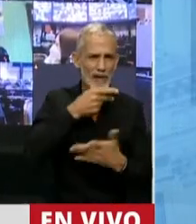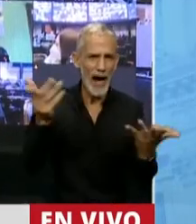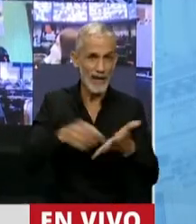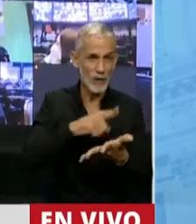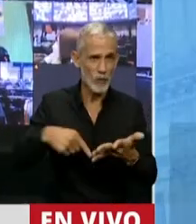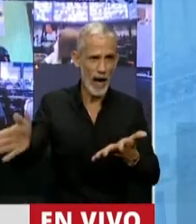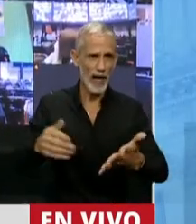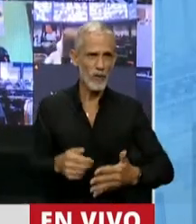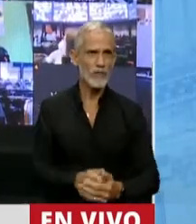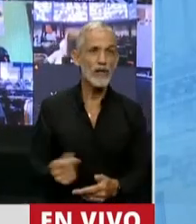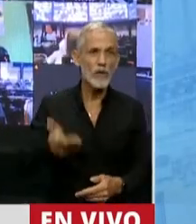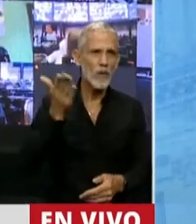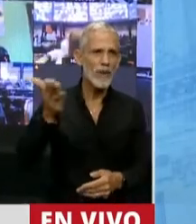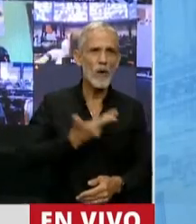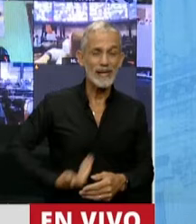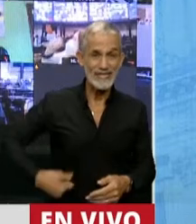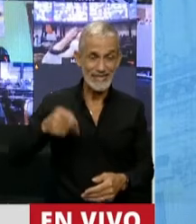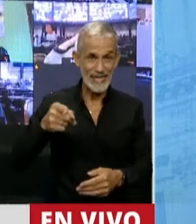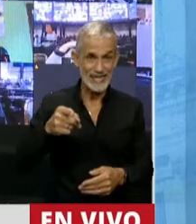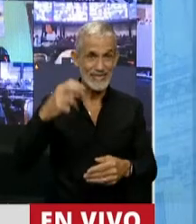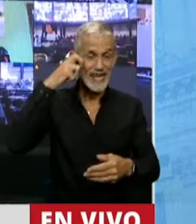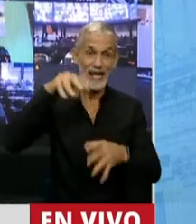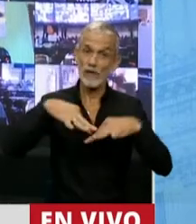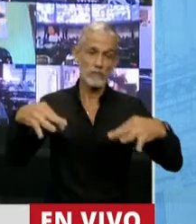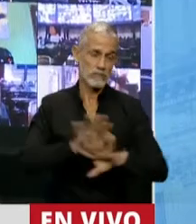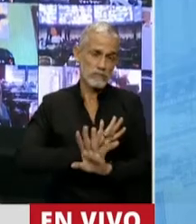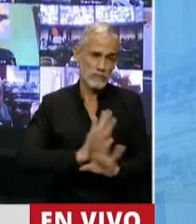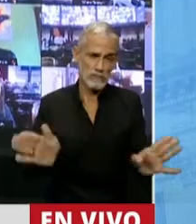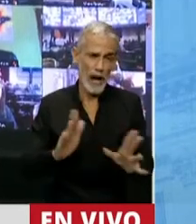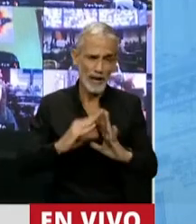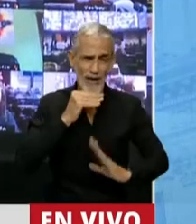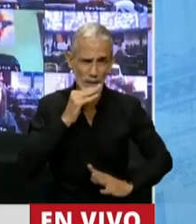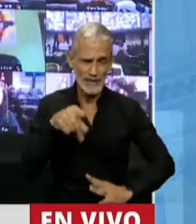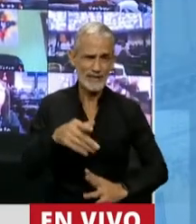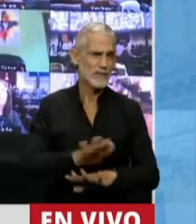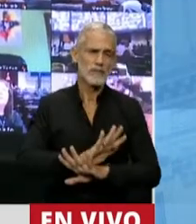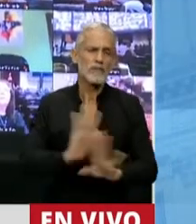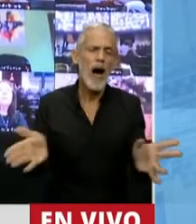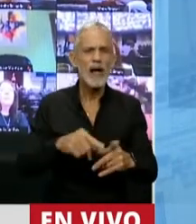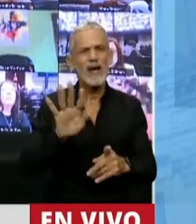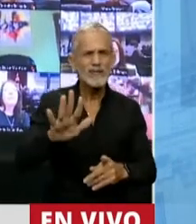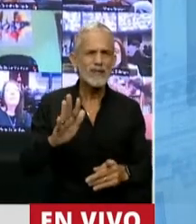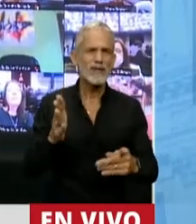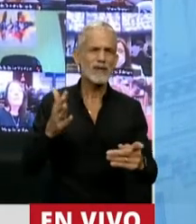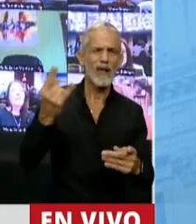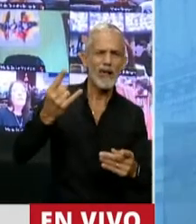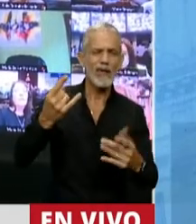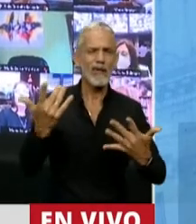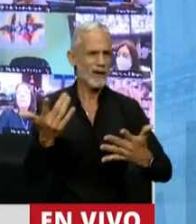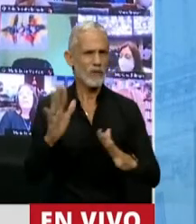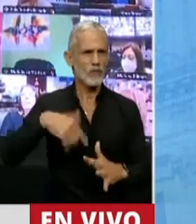Razón por la cual le pido a la Presidencia de la Cámara que termine de una vez por todas con esta pantomima, que nosotros no somos